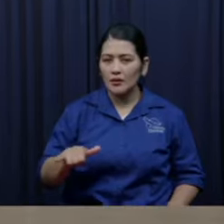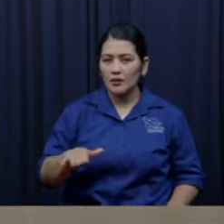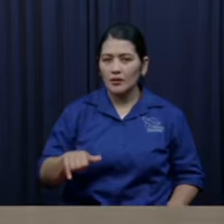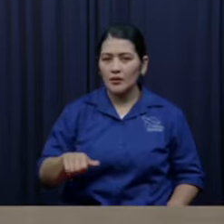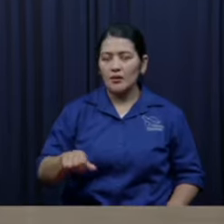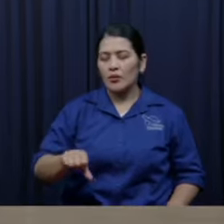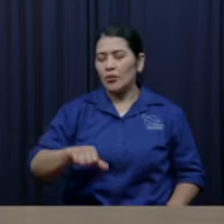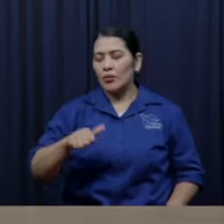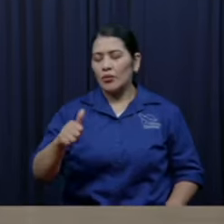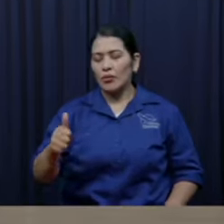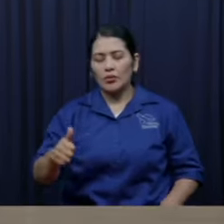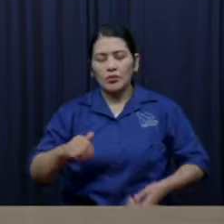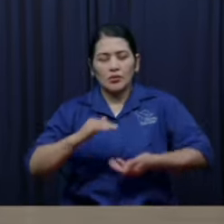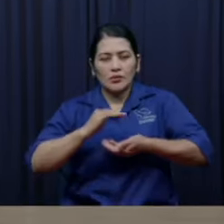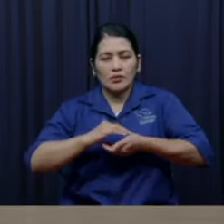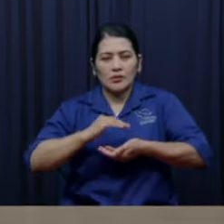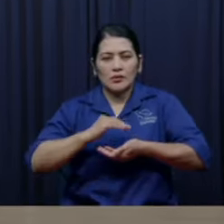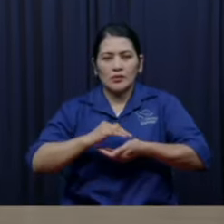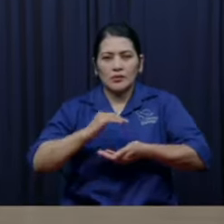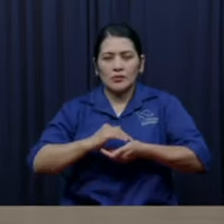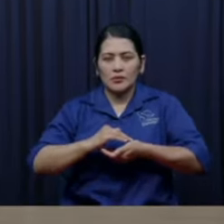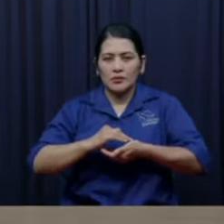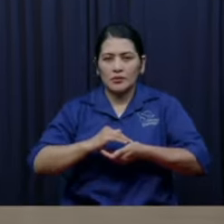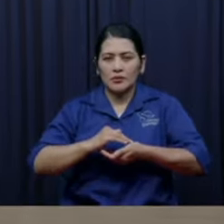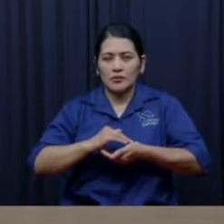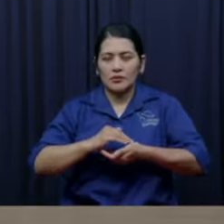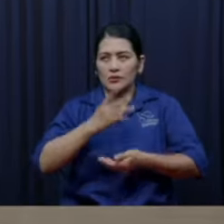eso lo sabía hasta la mamá de Kiko